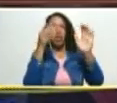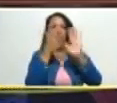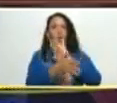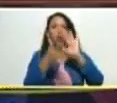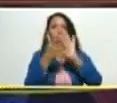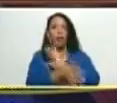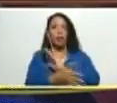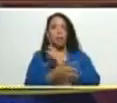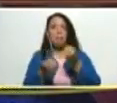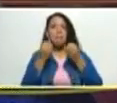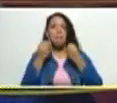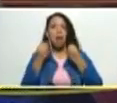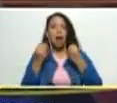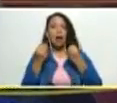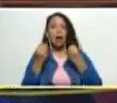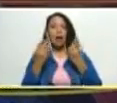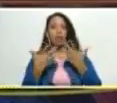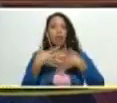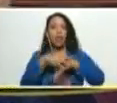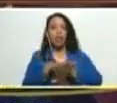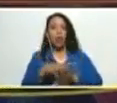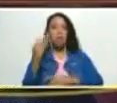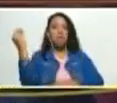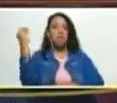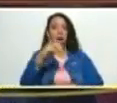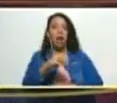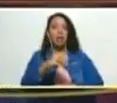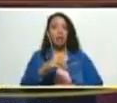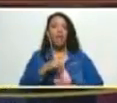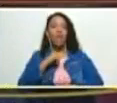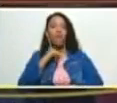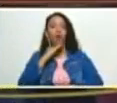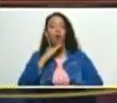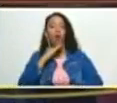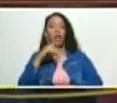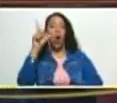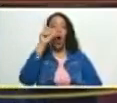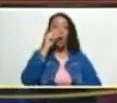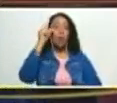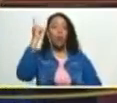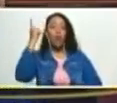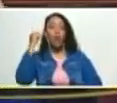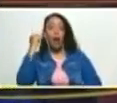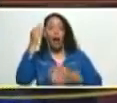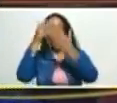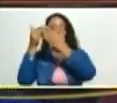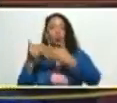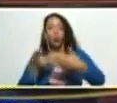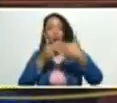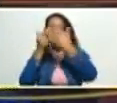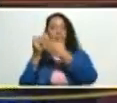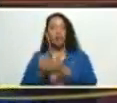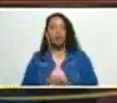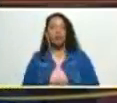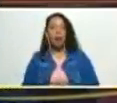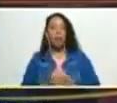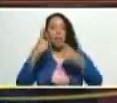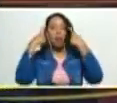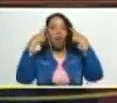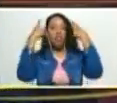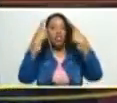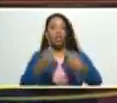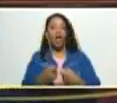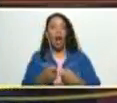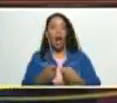para que se incorpore la mayor cantidad de hombres de mujeres de estudiantes de profesionales